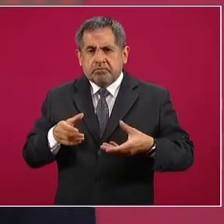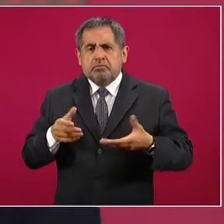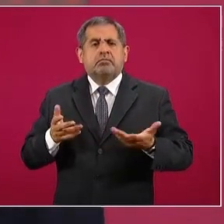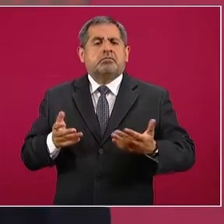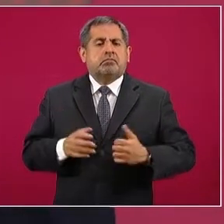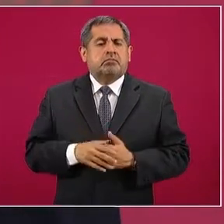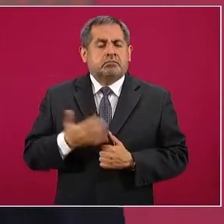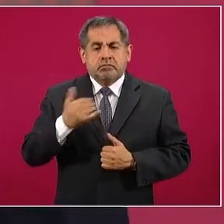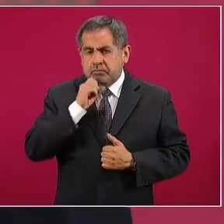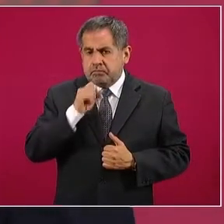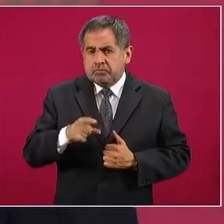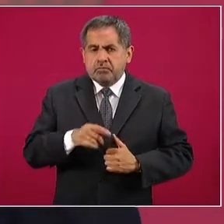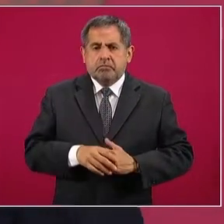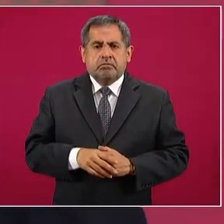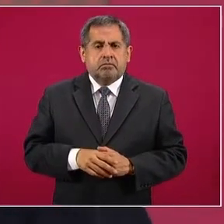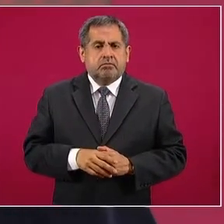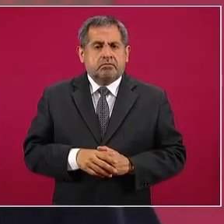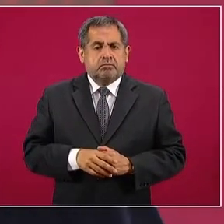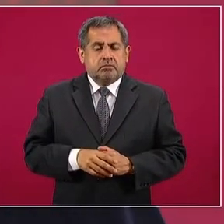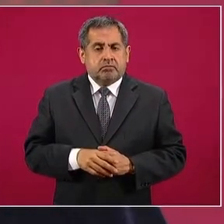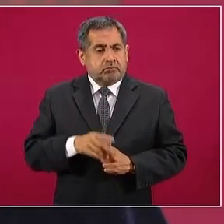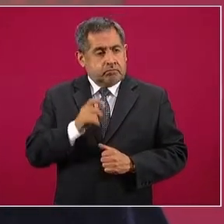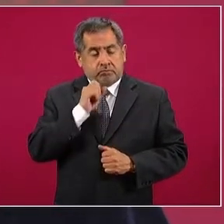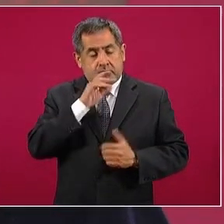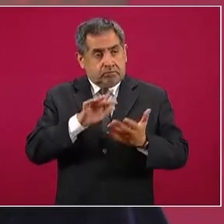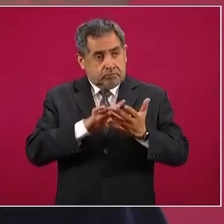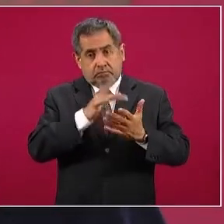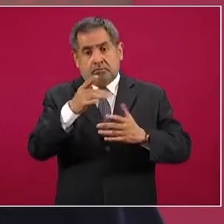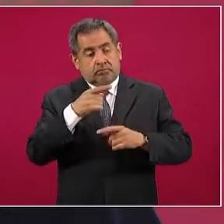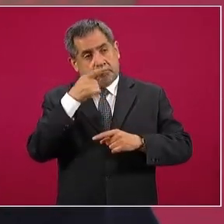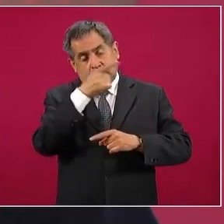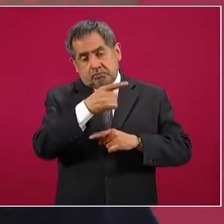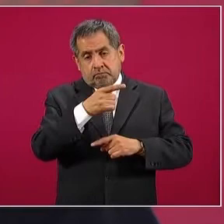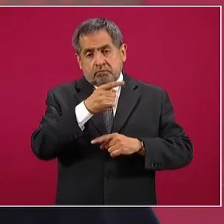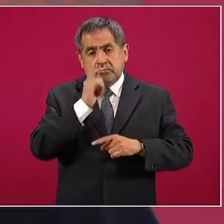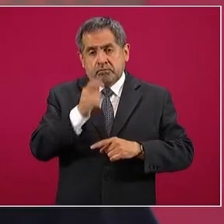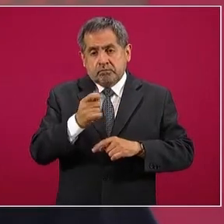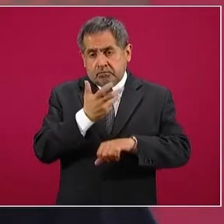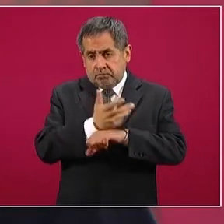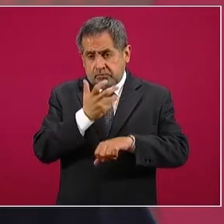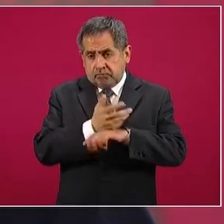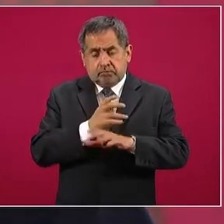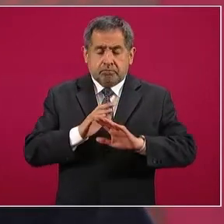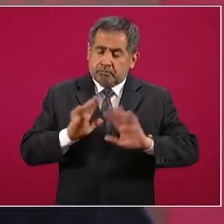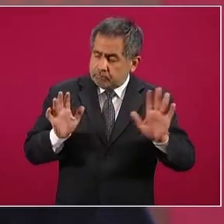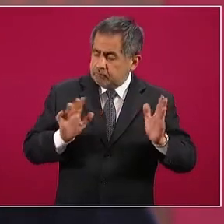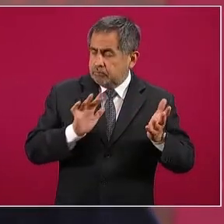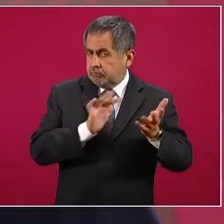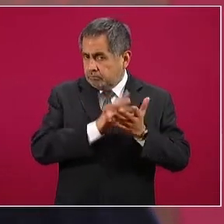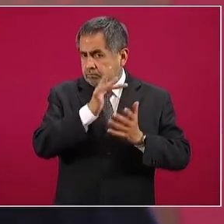Y tengo que agradecer al gobierno de Estados Unidos